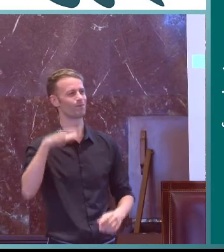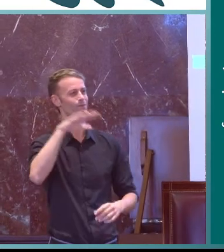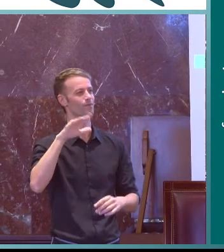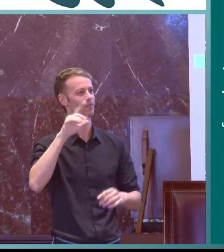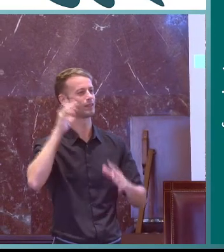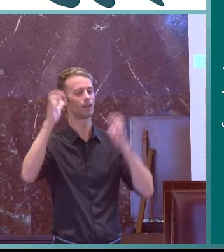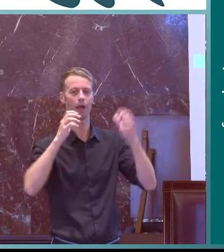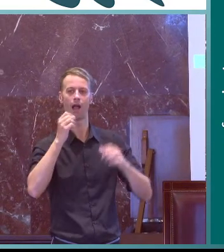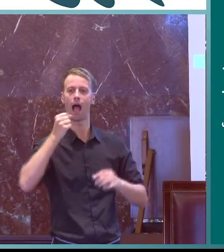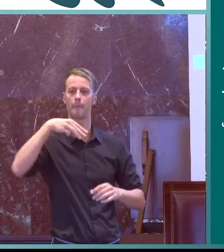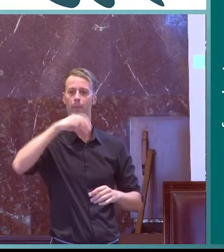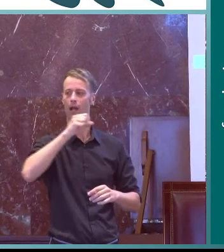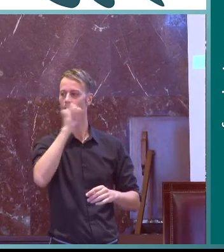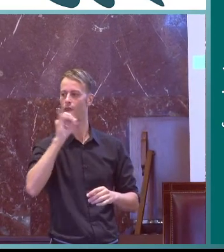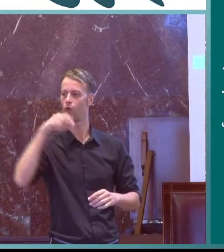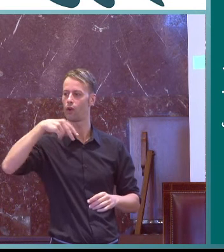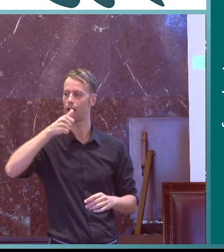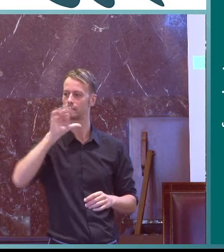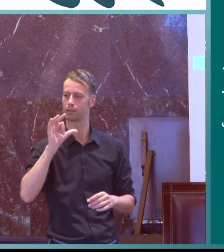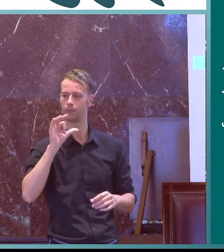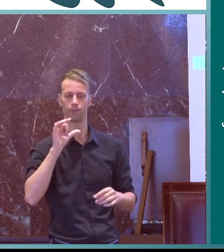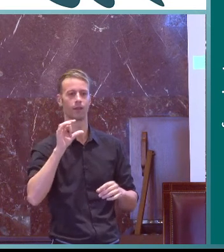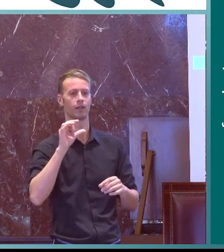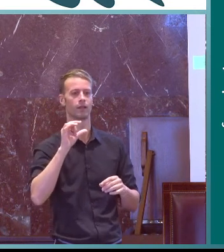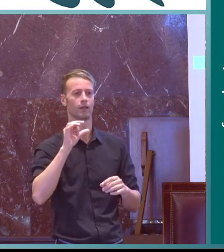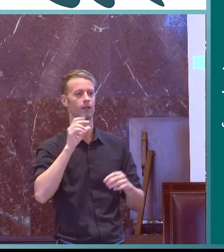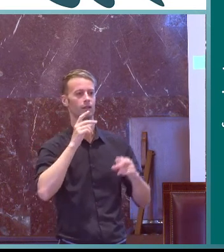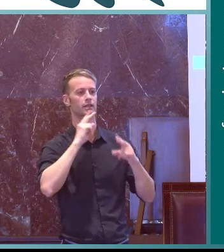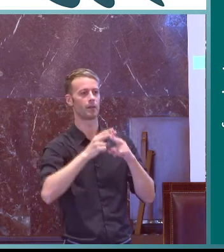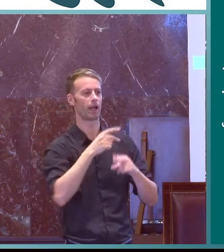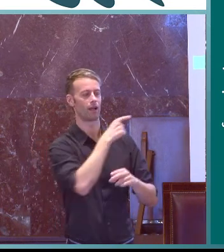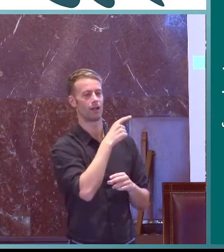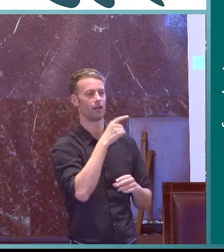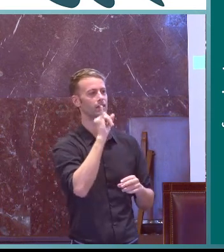por ejemplo esto que tenéis aquí la imagen en el Amazonas